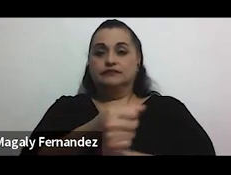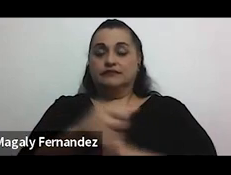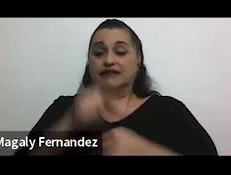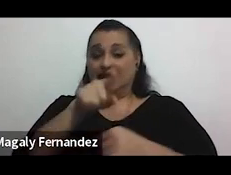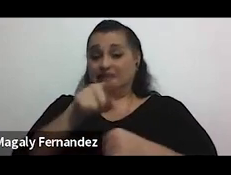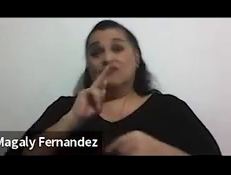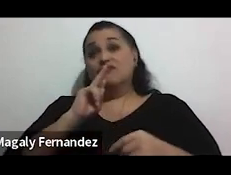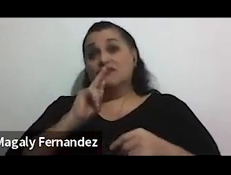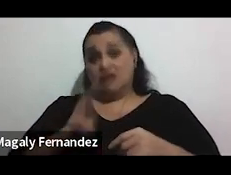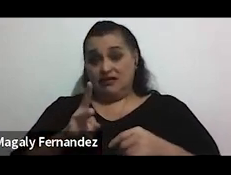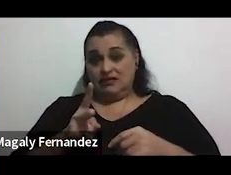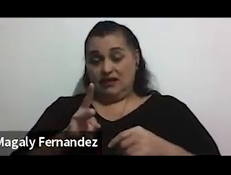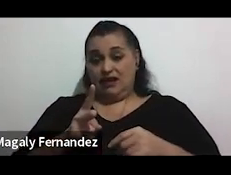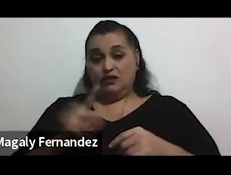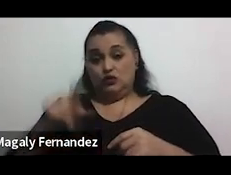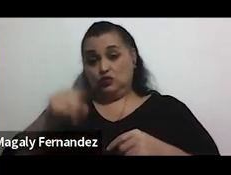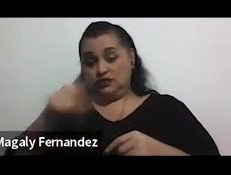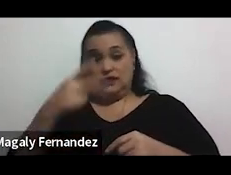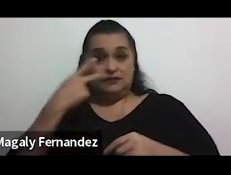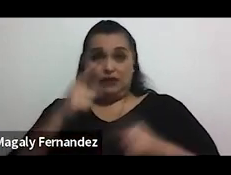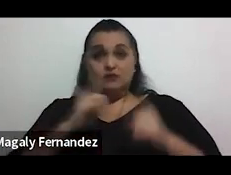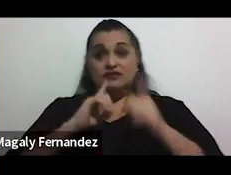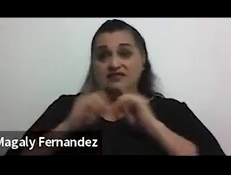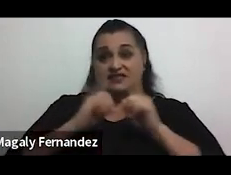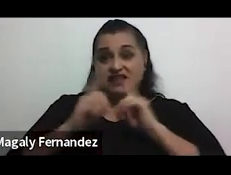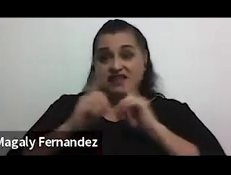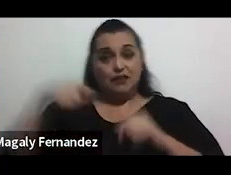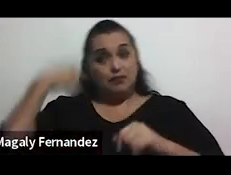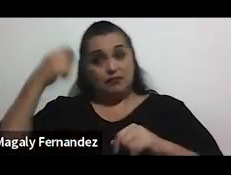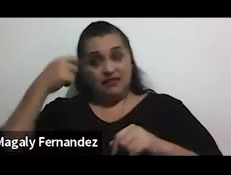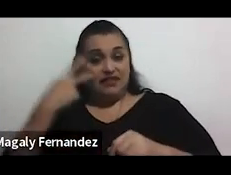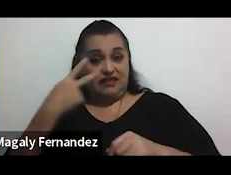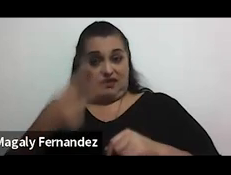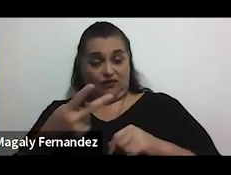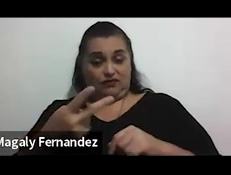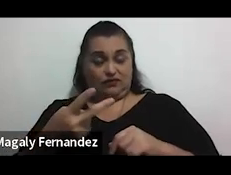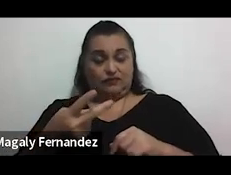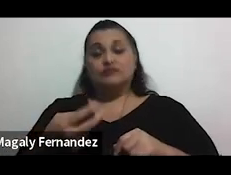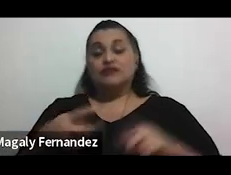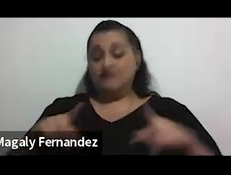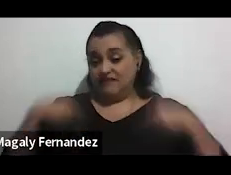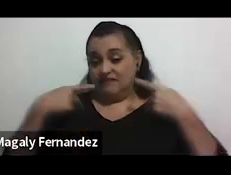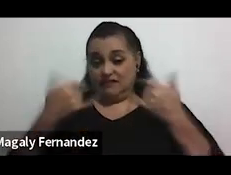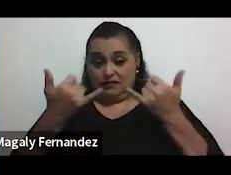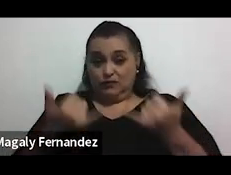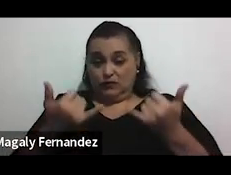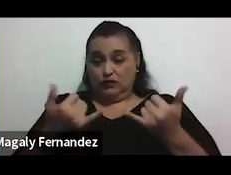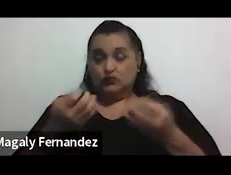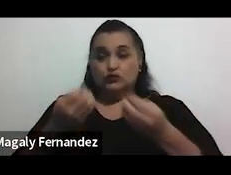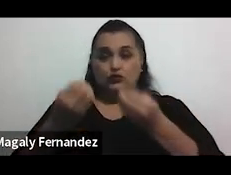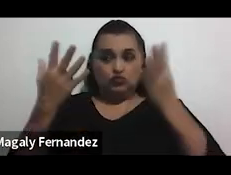realidad que escriben ustedes en el chat, que se evidencia en el video y que vivimos muchas, tenemos